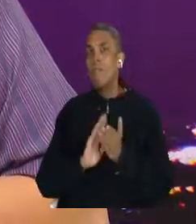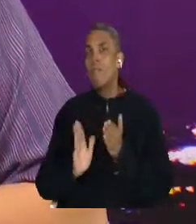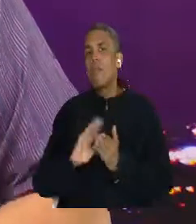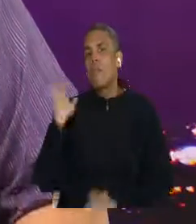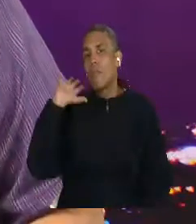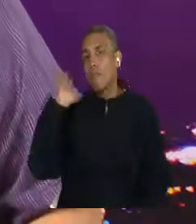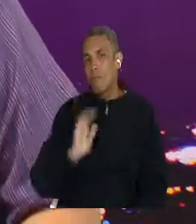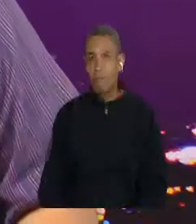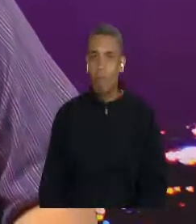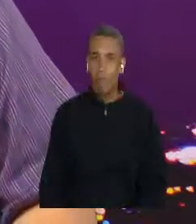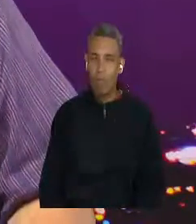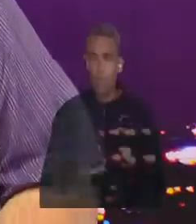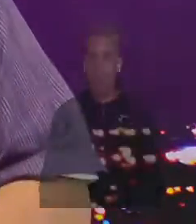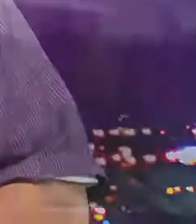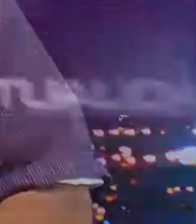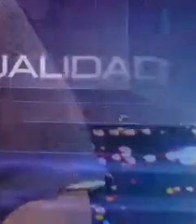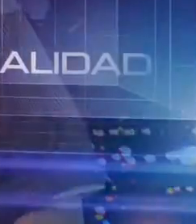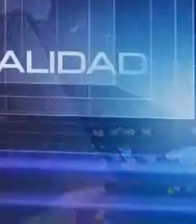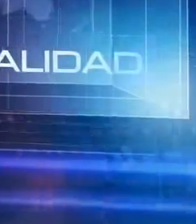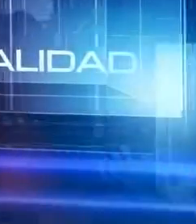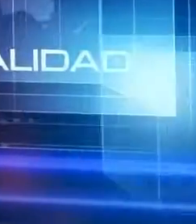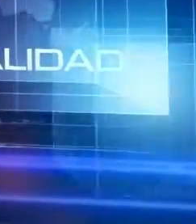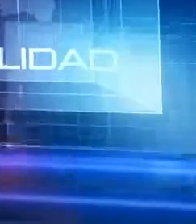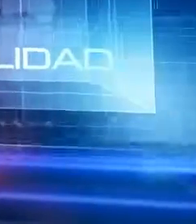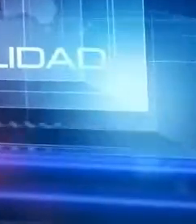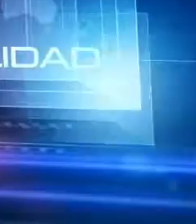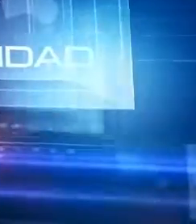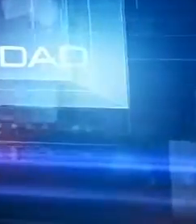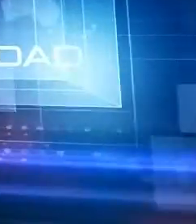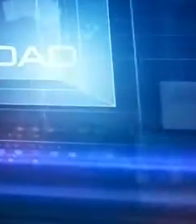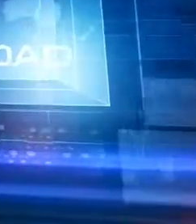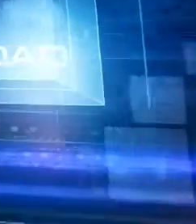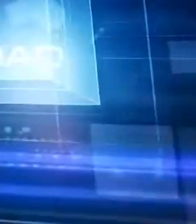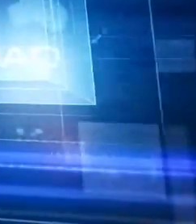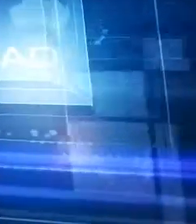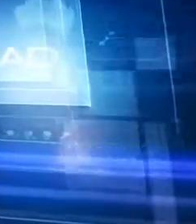¡Gracias! ¡Gracias!